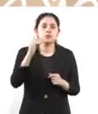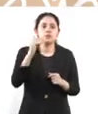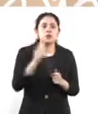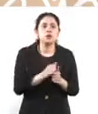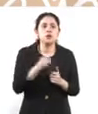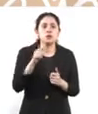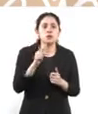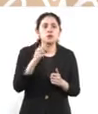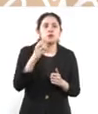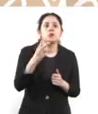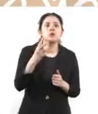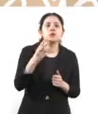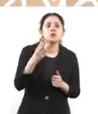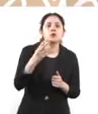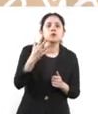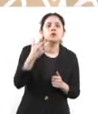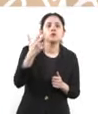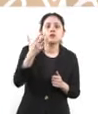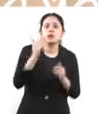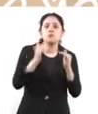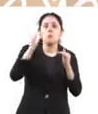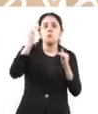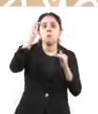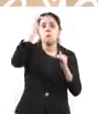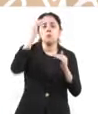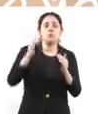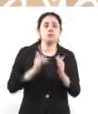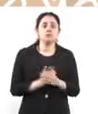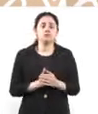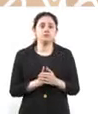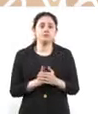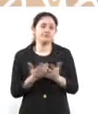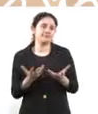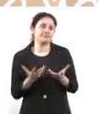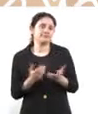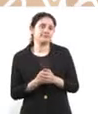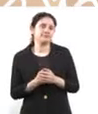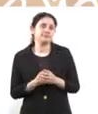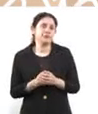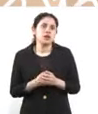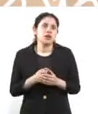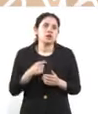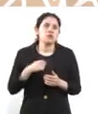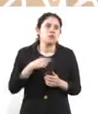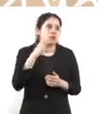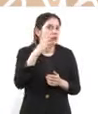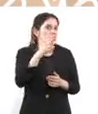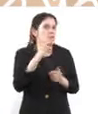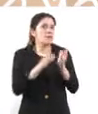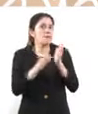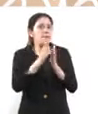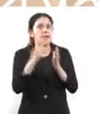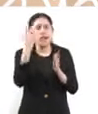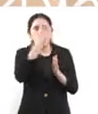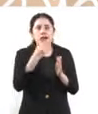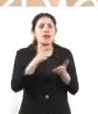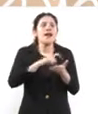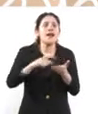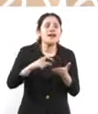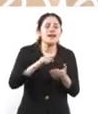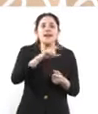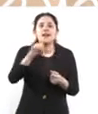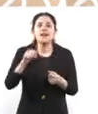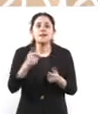o tres más pisos, violando todo. Entonces, una persona de buena fe pues compra su departamento y ya cuando acaba de